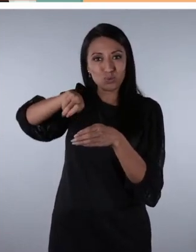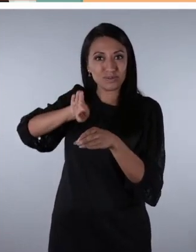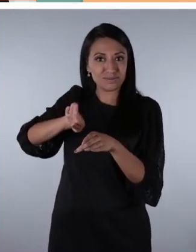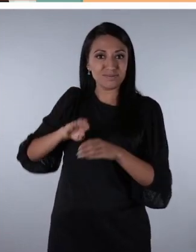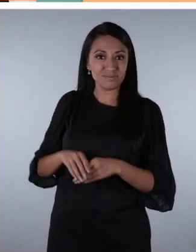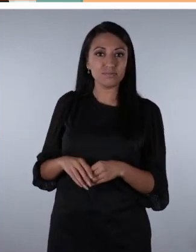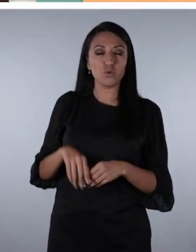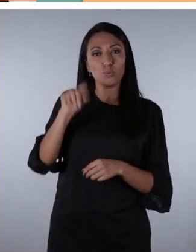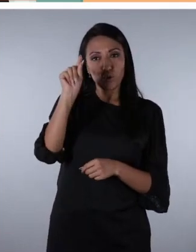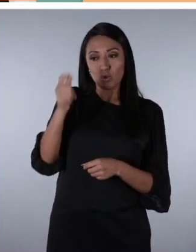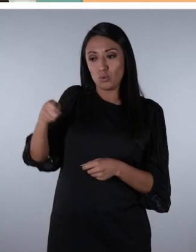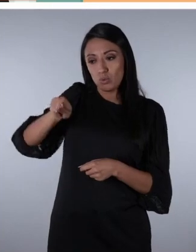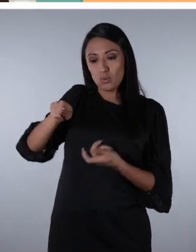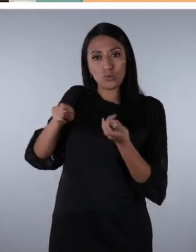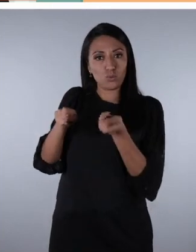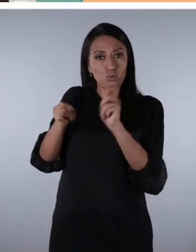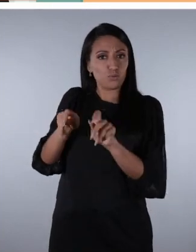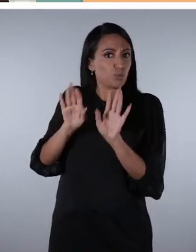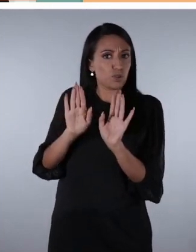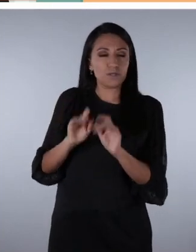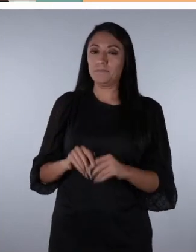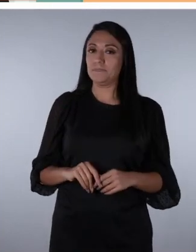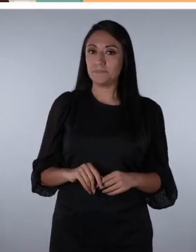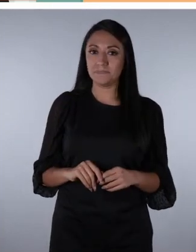Un poquito de cada una, al gusto.